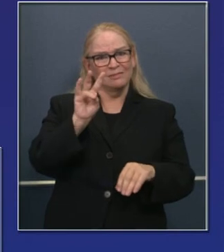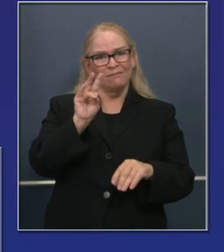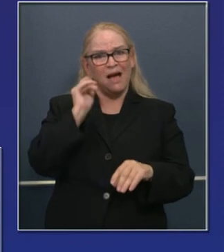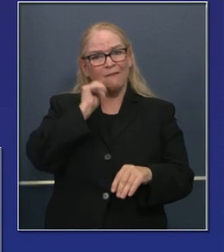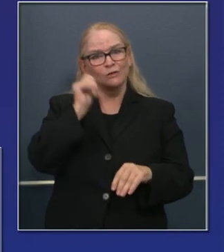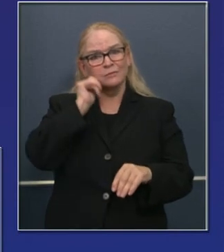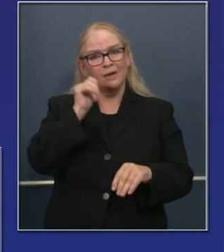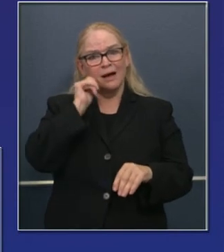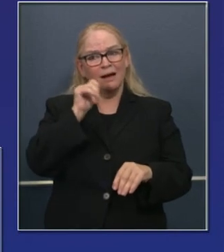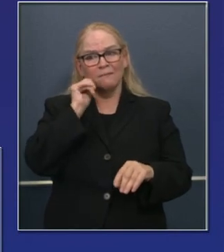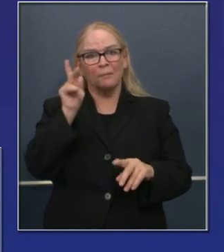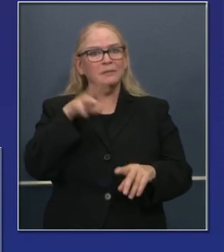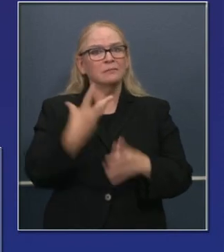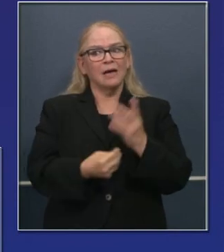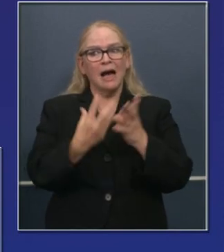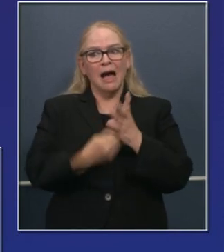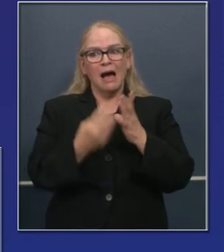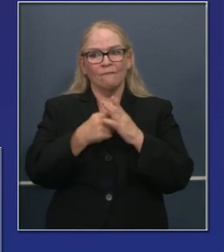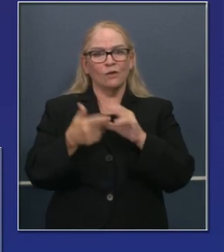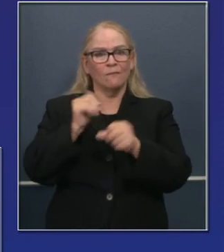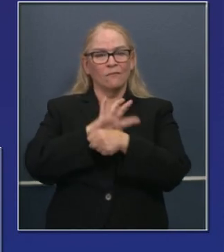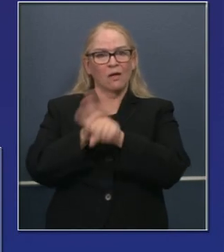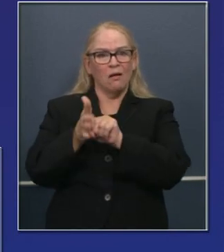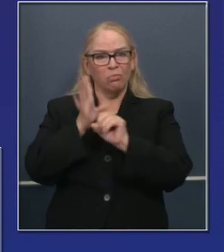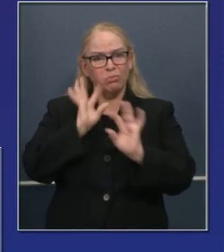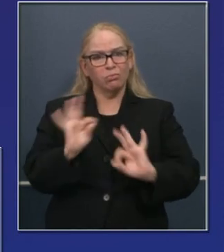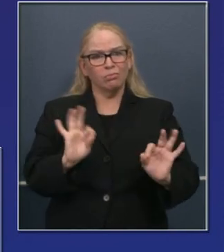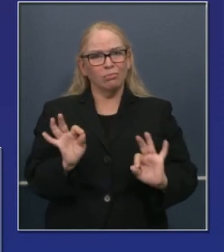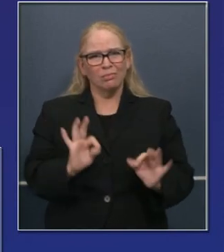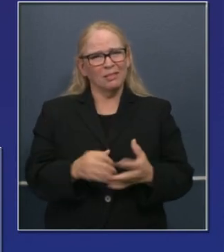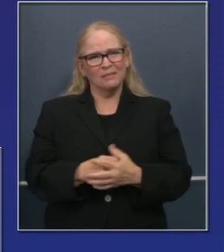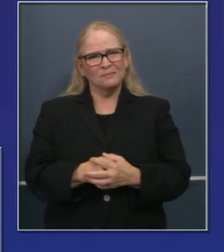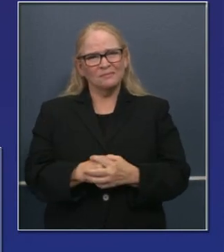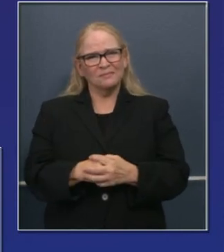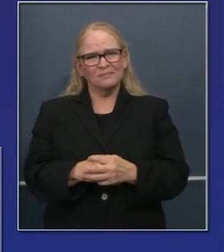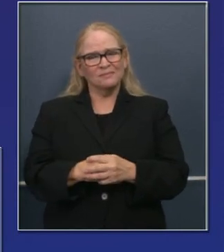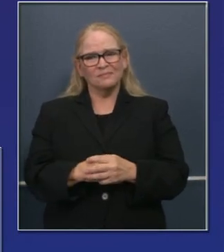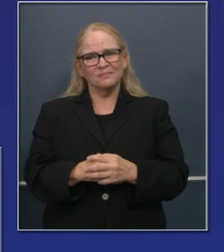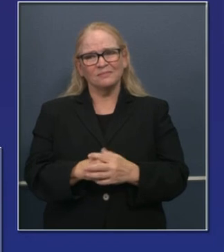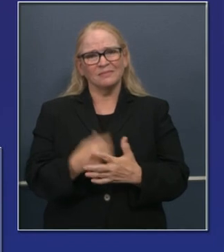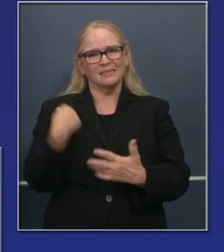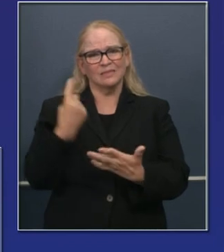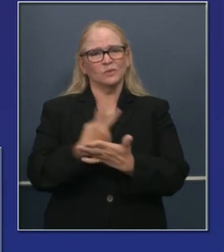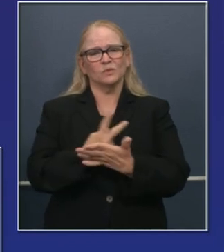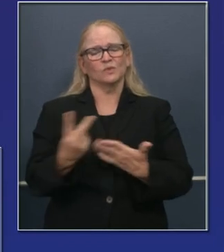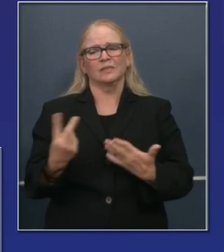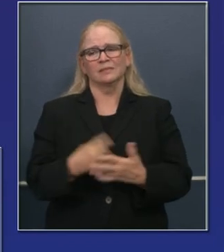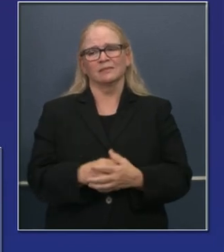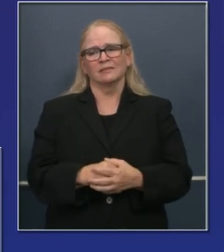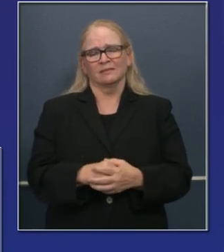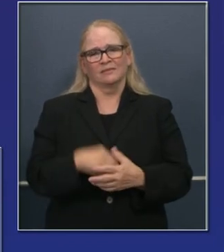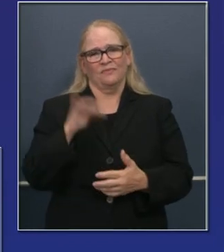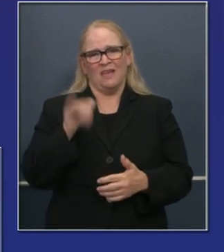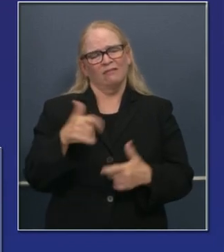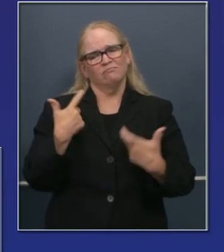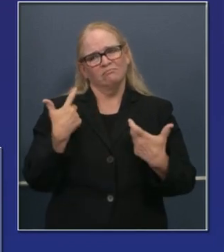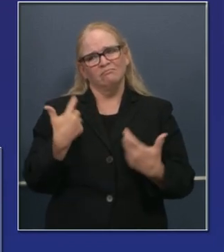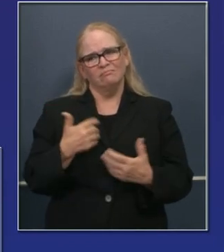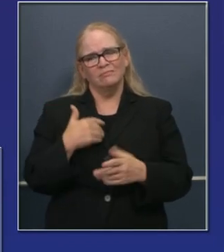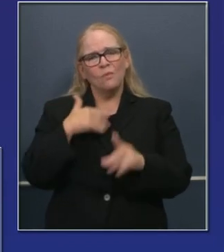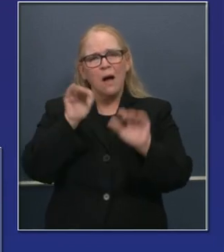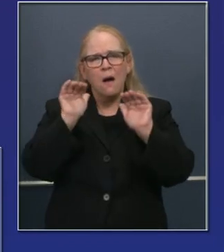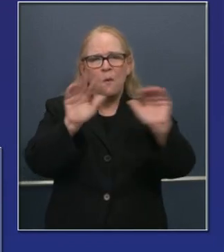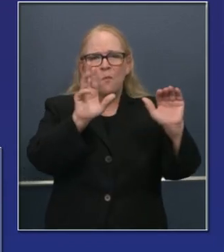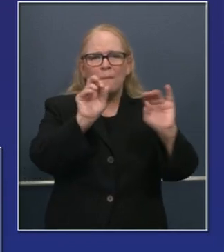muriendo como promedio a diario en las últimas dos semanas en California. Así que como siempre les